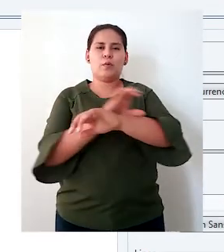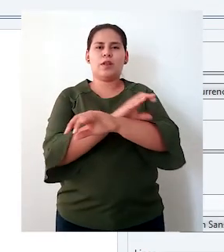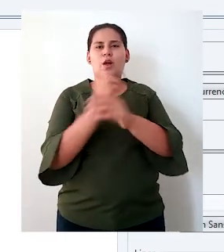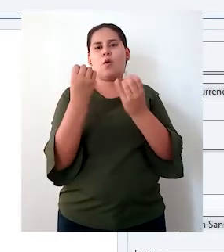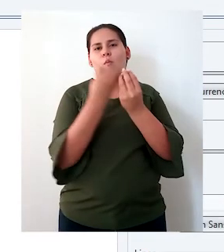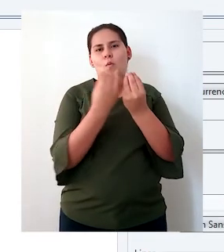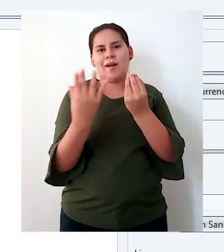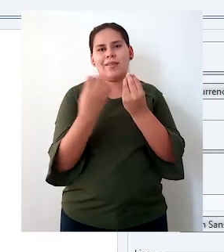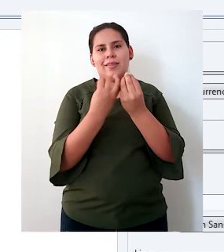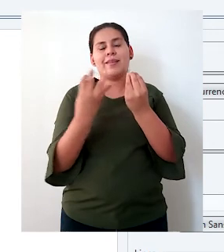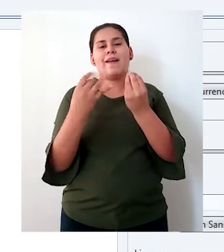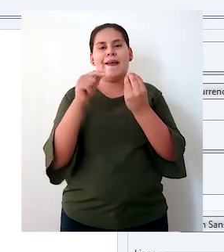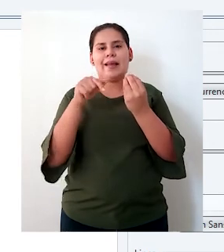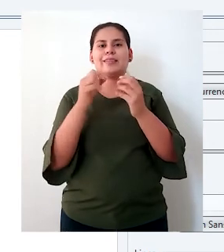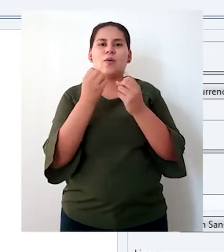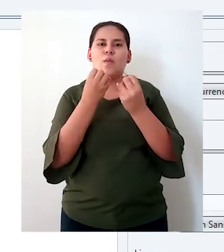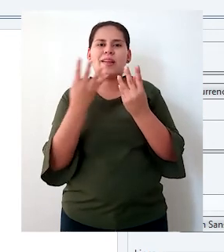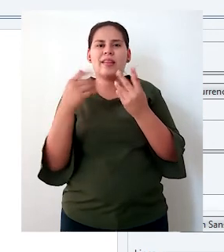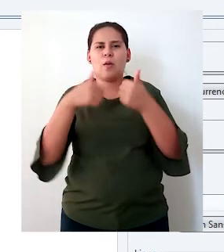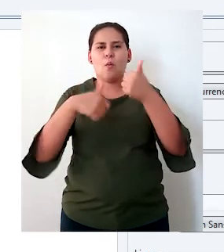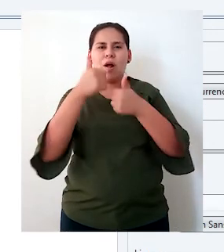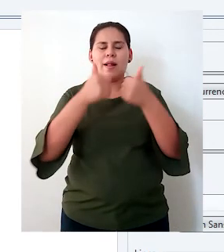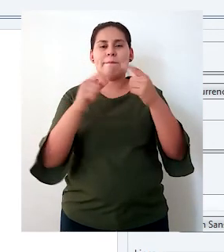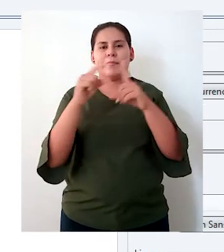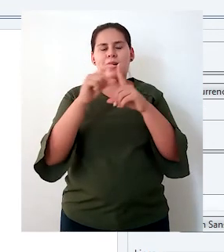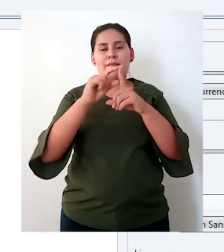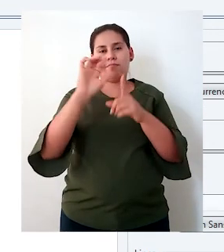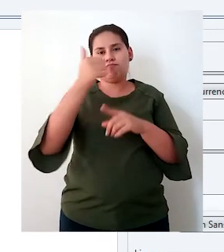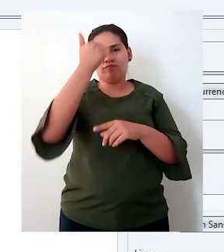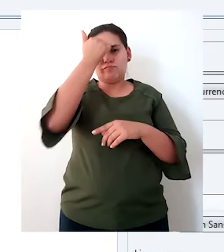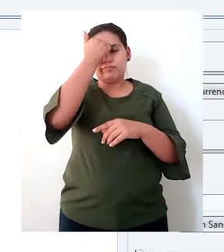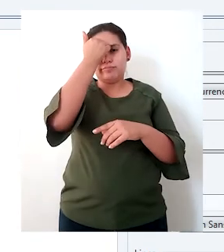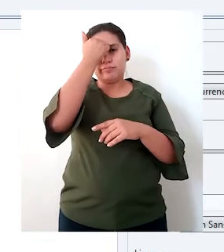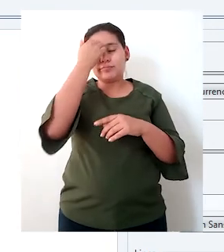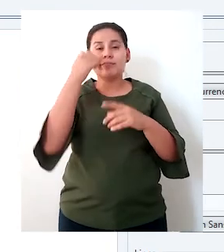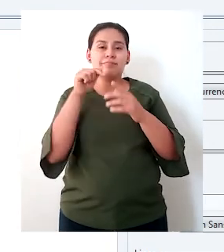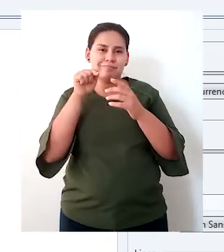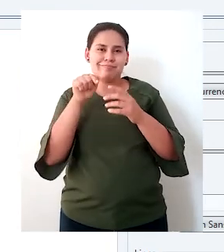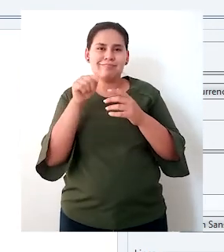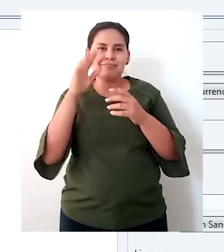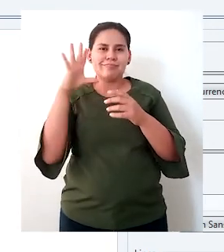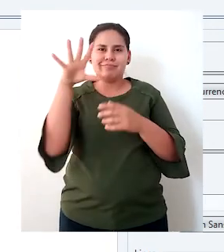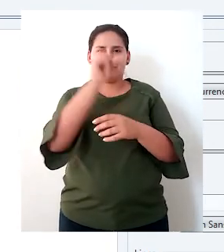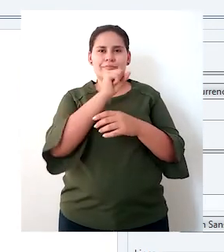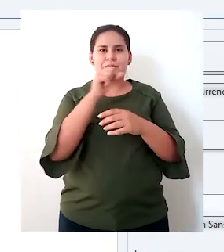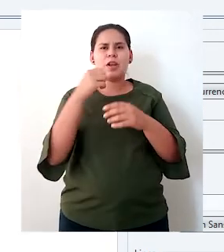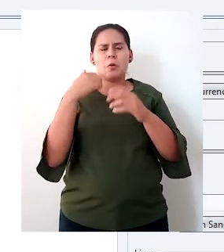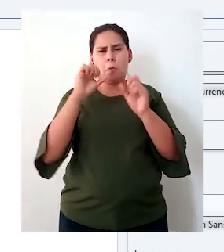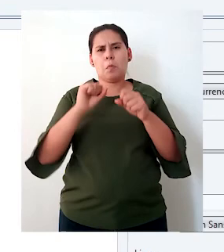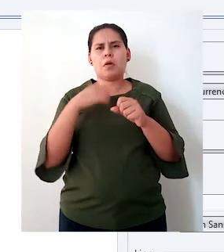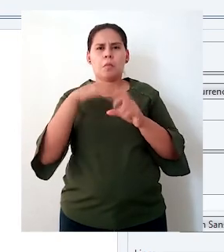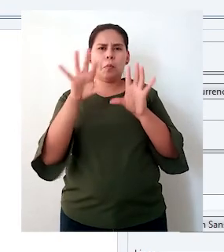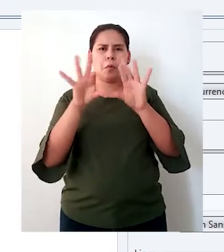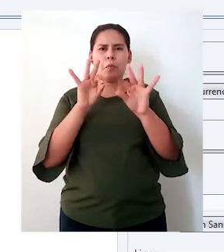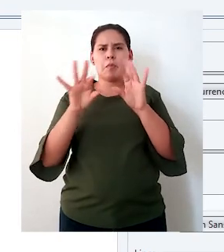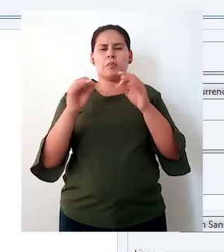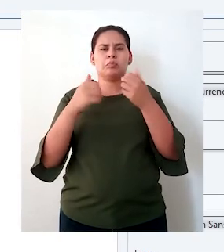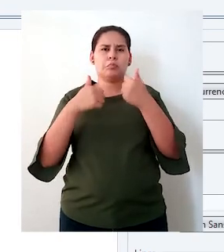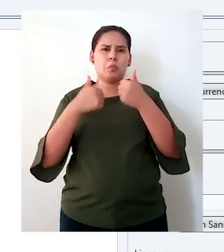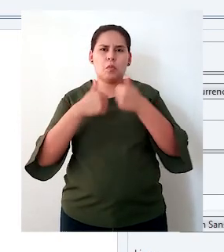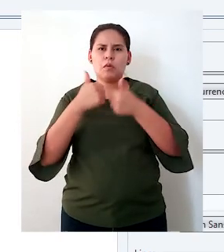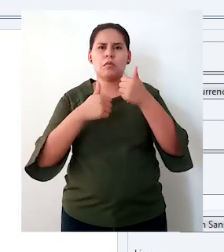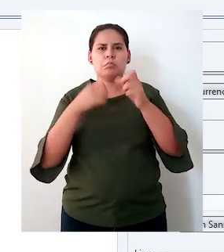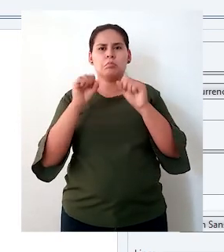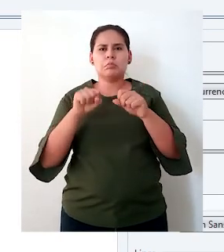cuántica con otras palabras claves. Entonces, como se pueden dar ustedes cuenta, yo aquí puedo seleccionar, por ejemplo,